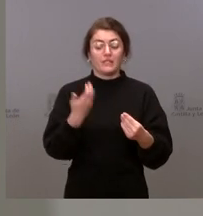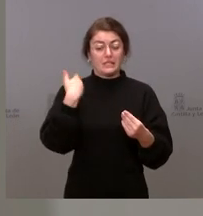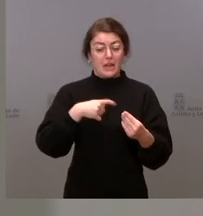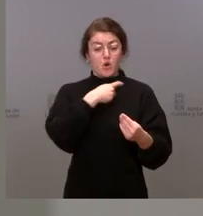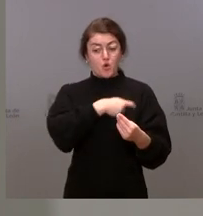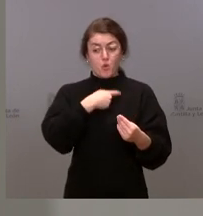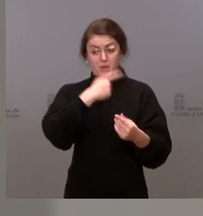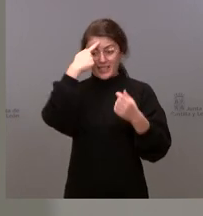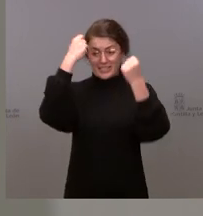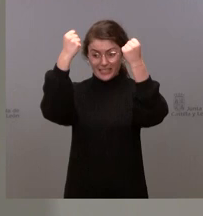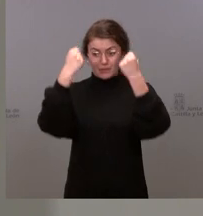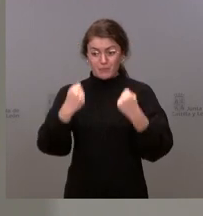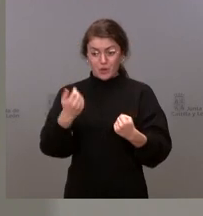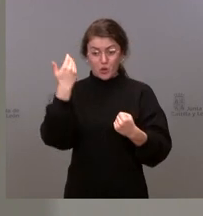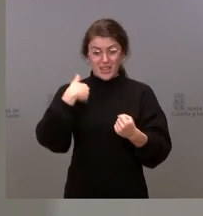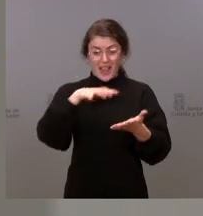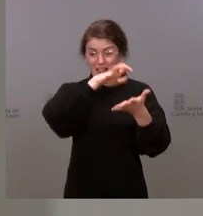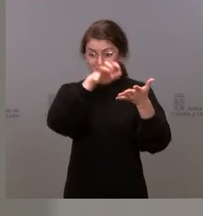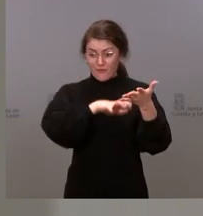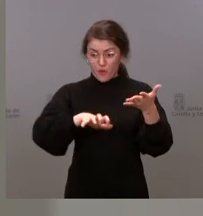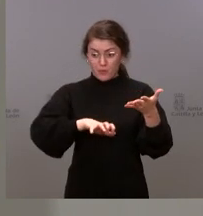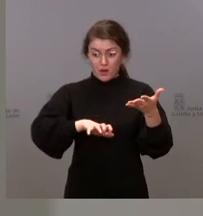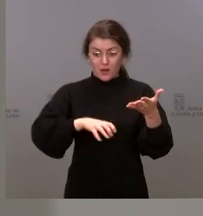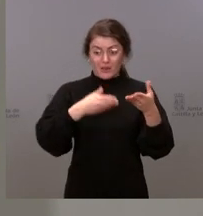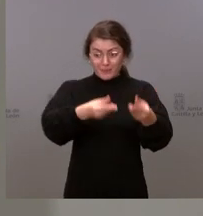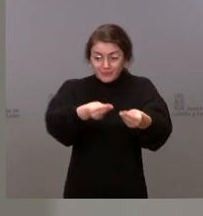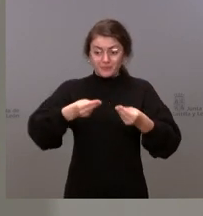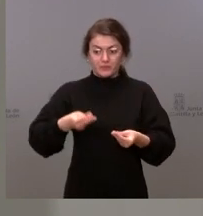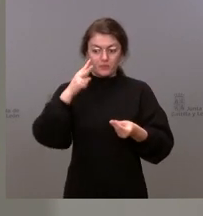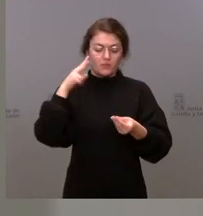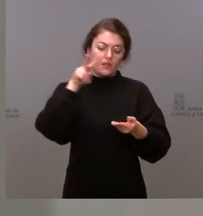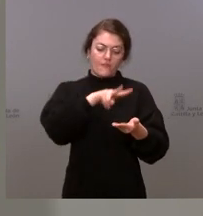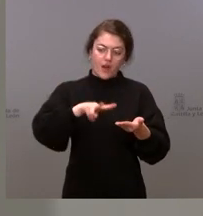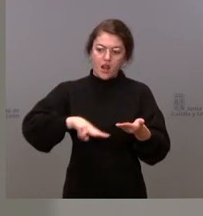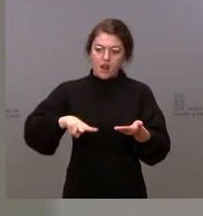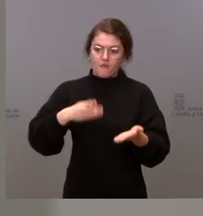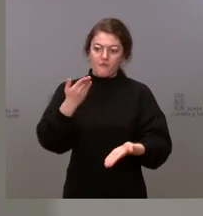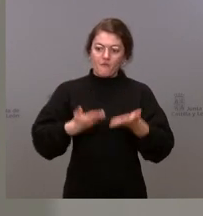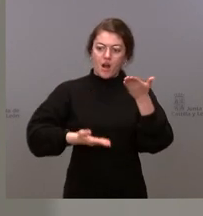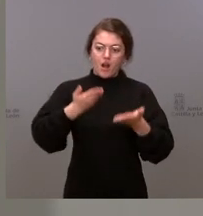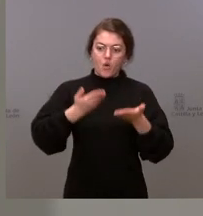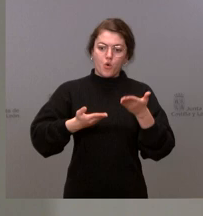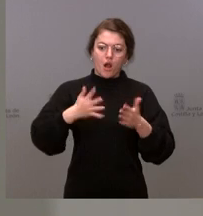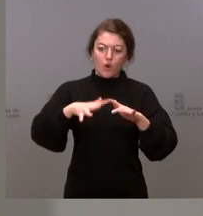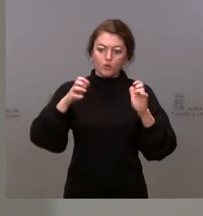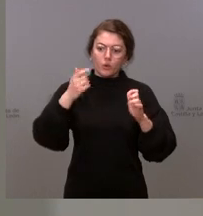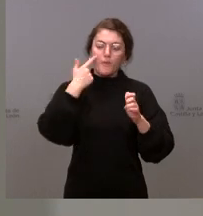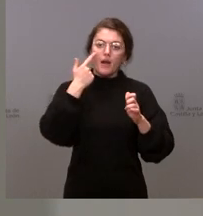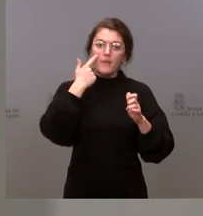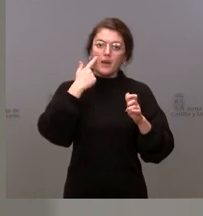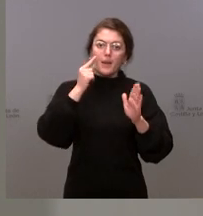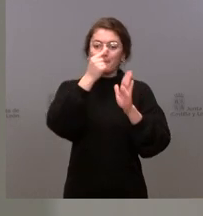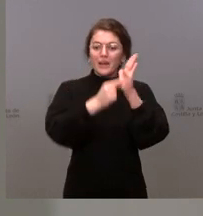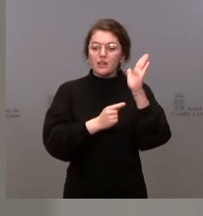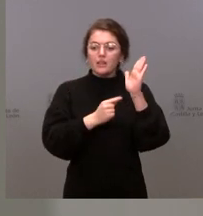Expertos haya hecho su informe, nosotros, como hacemos siempre, nos someteremos a la valoración del Consejo de Gobierno para tomar las medidas que entendamos que sean